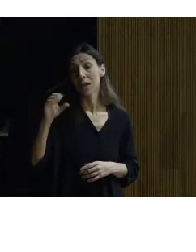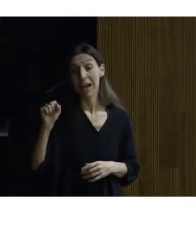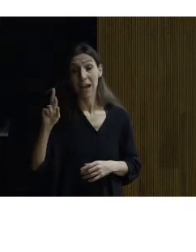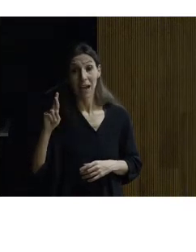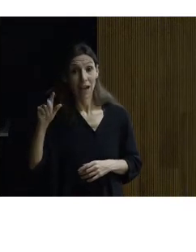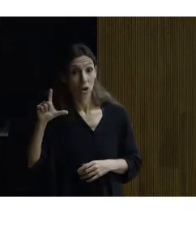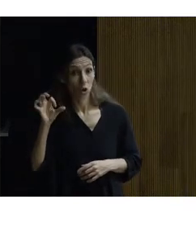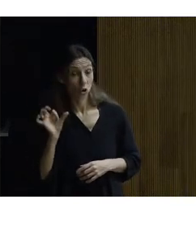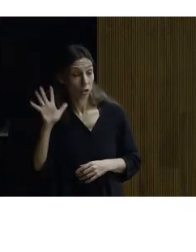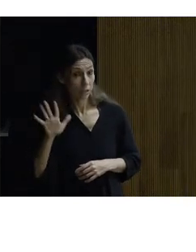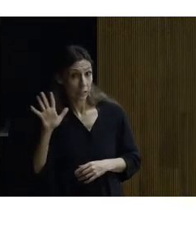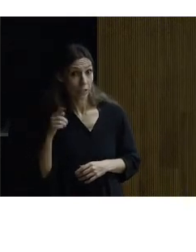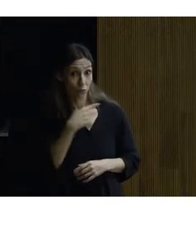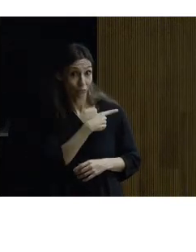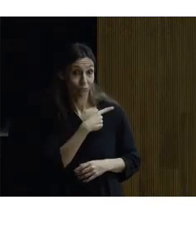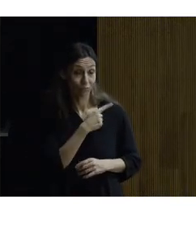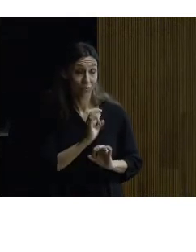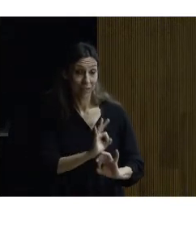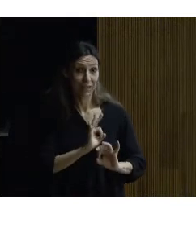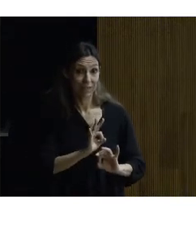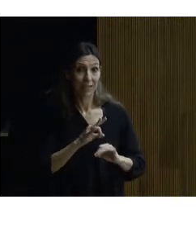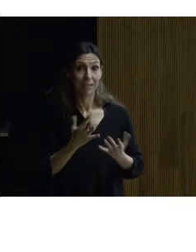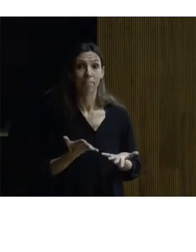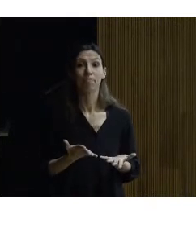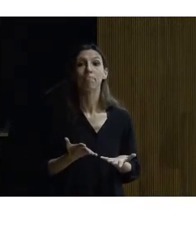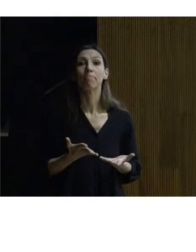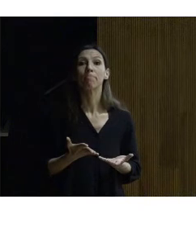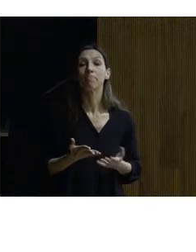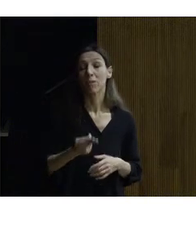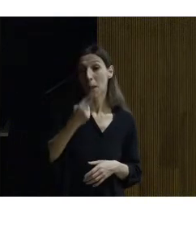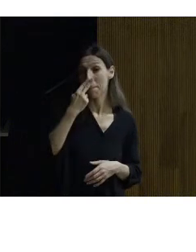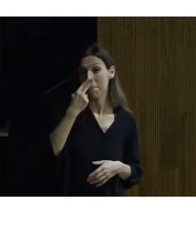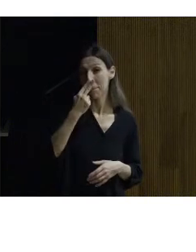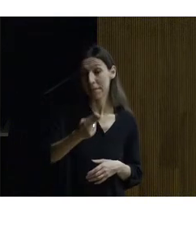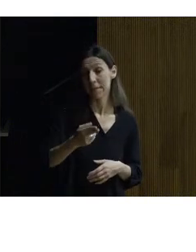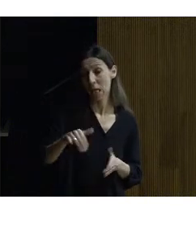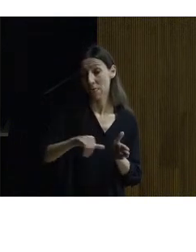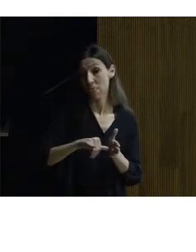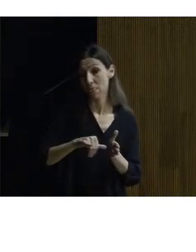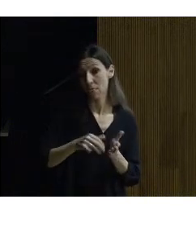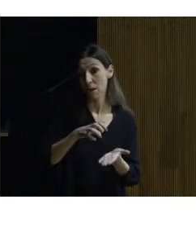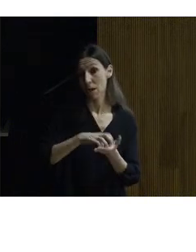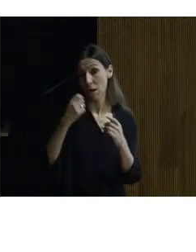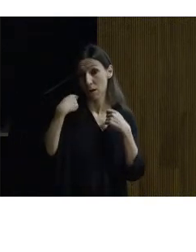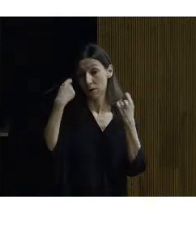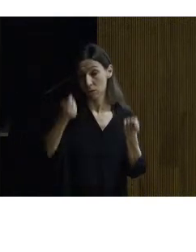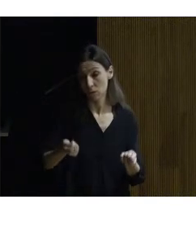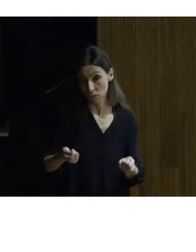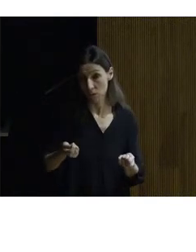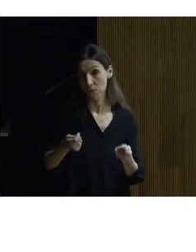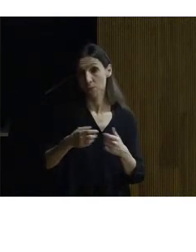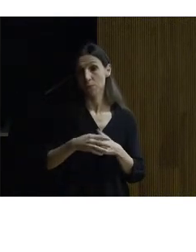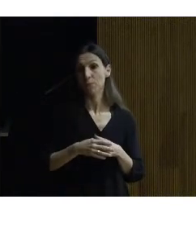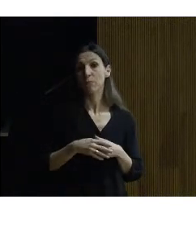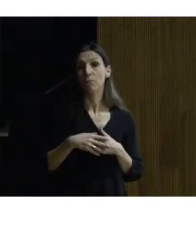desplazaría desde Laredo hasta la meseta castellana camino de Yuste en ese desplazamiento